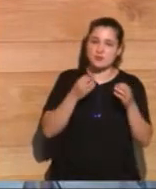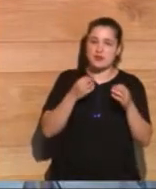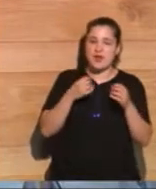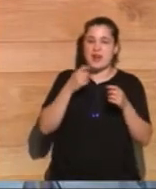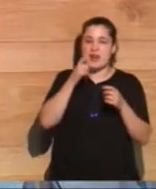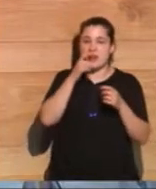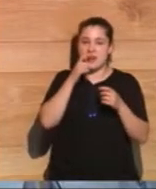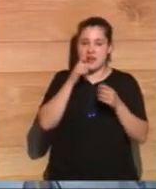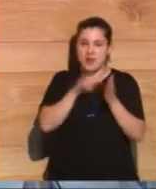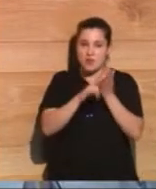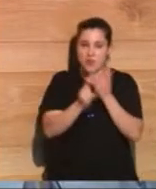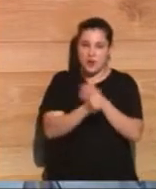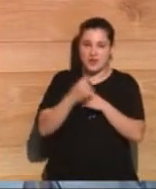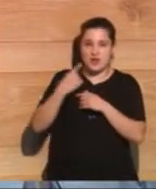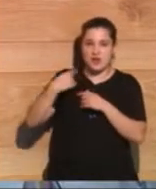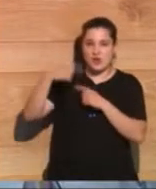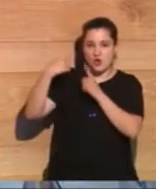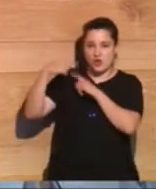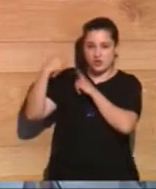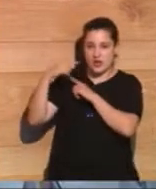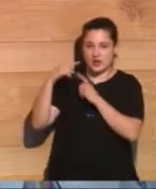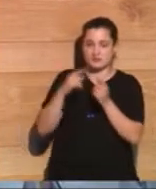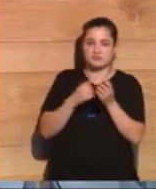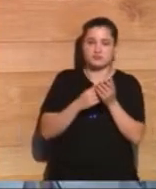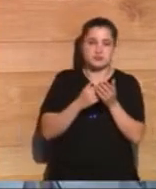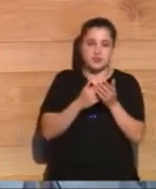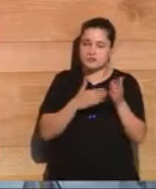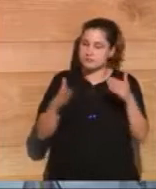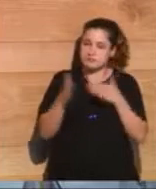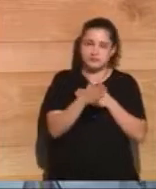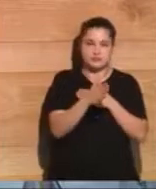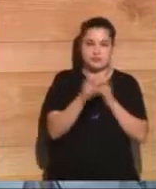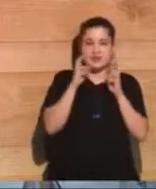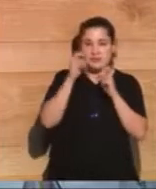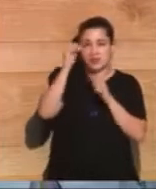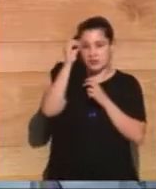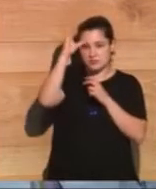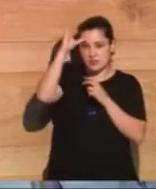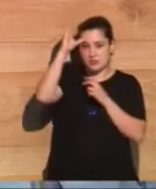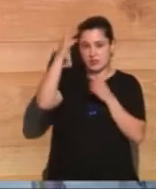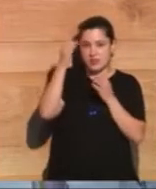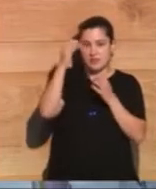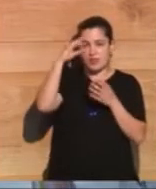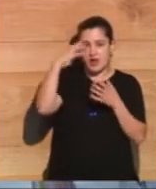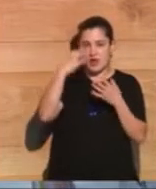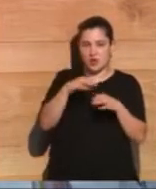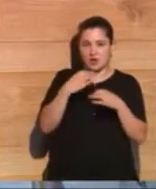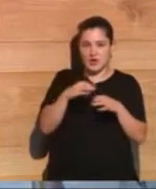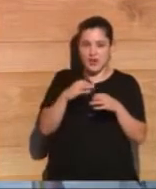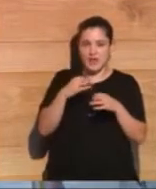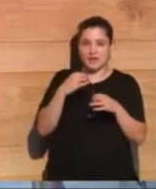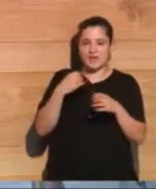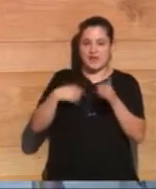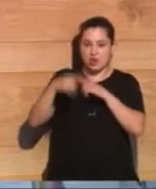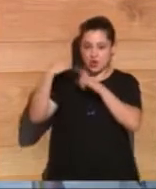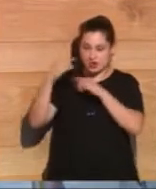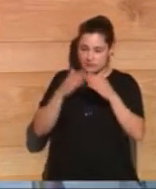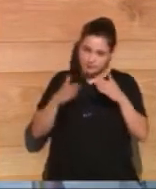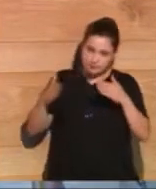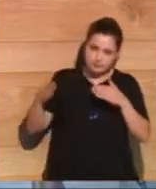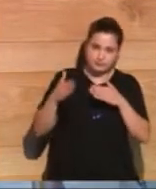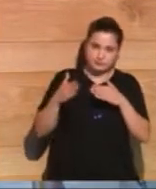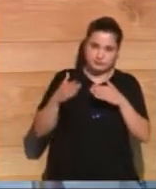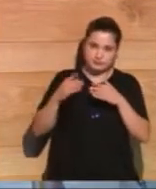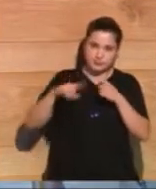colonial, hemos de superar, digamos, tenemos que tener en el tema del conocimiento una lógica poscolonial, ¿no? Y por lo tanto aceptar...